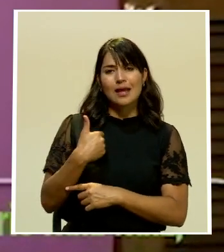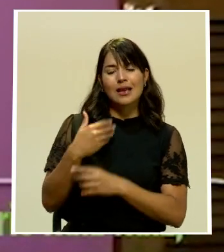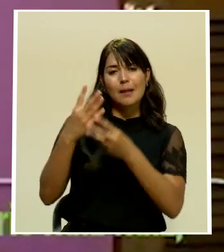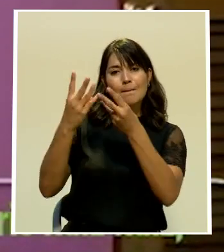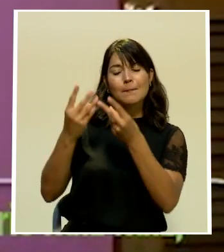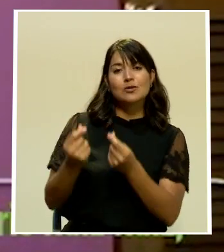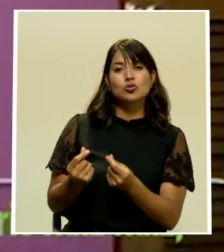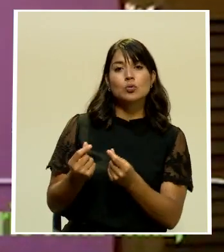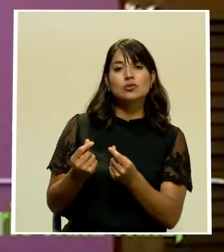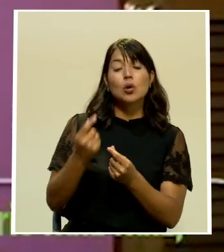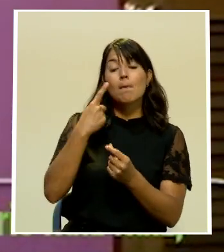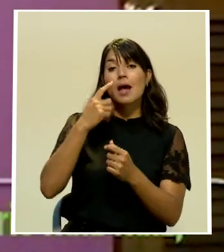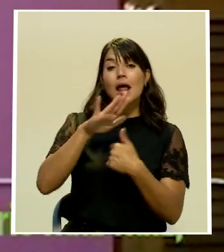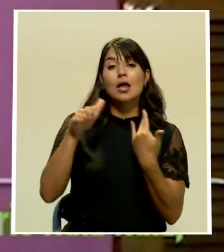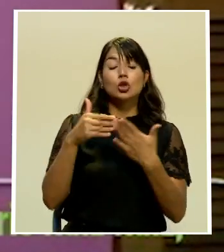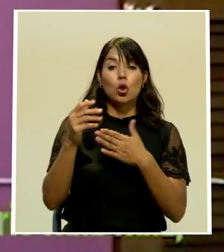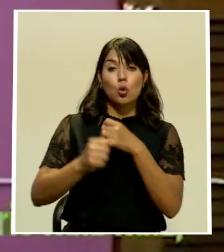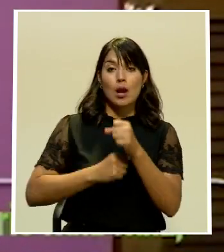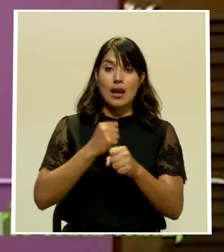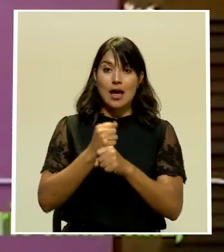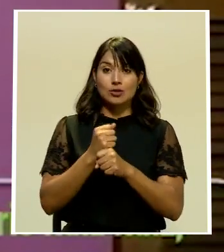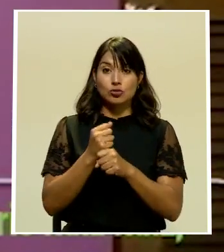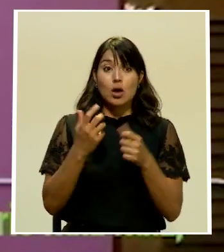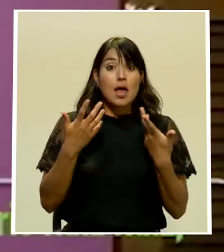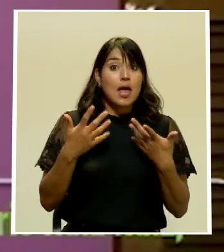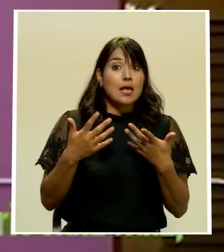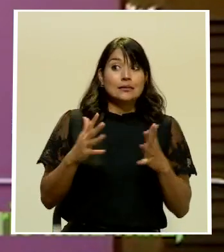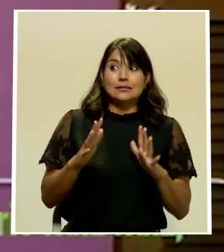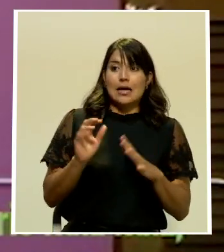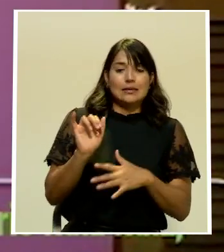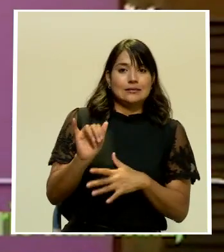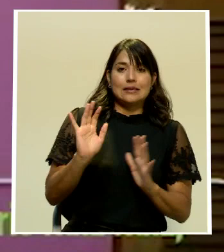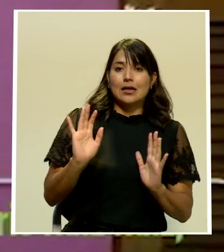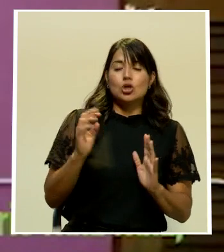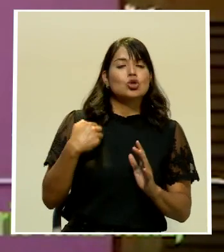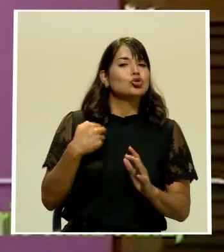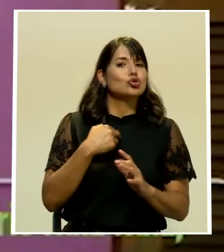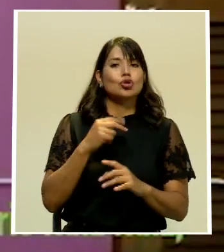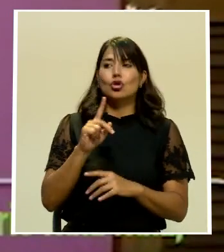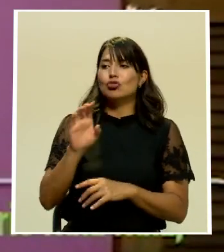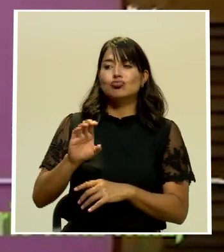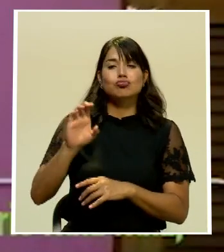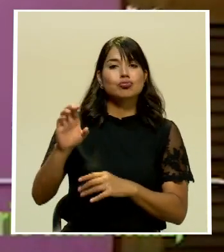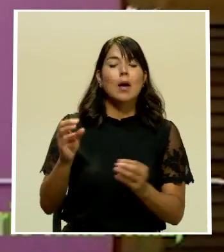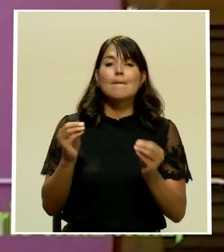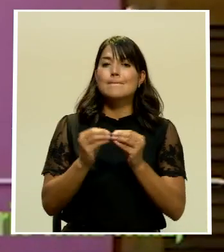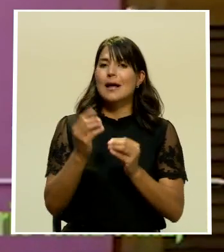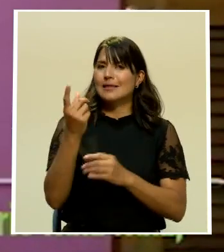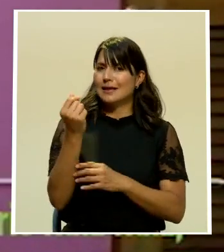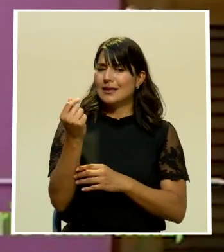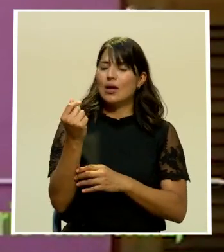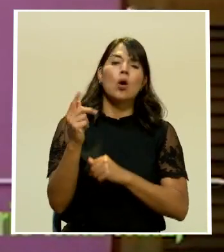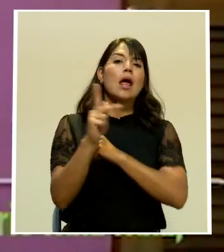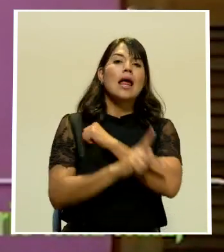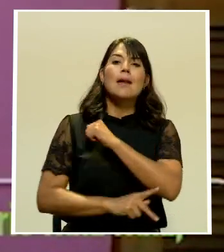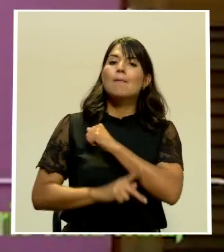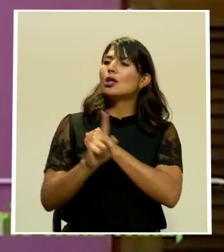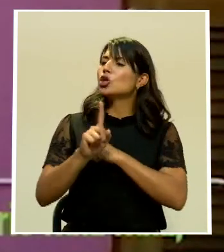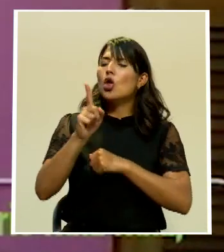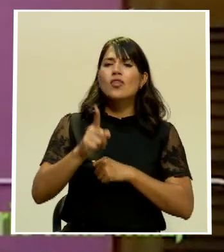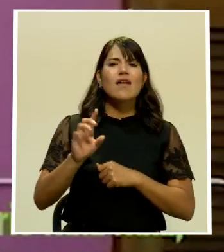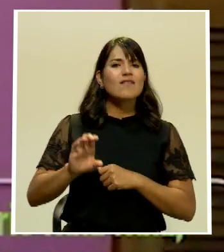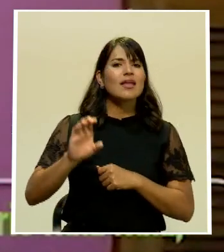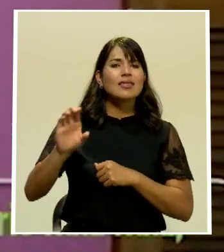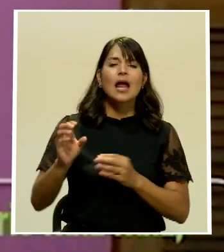para todo el año. Eso ya está ahí, no vamos a invertir más dinero, el país no tiene que dar nada de más dinero, el